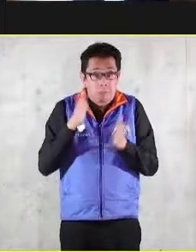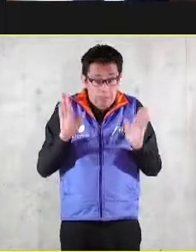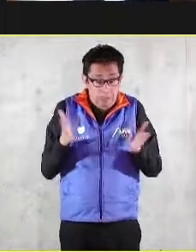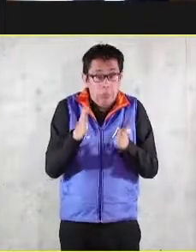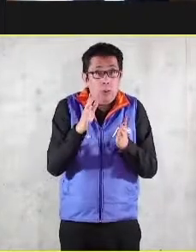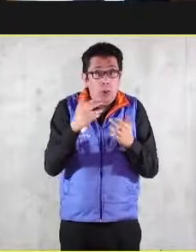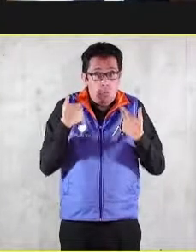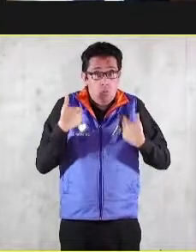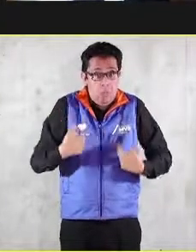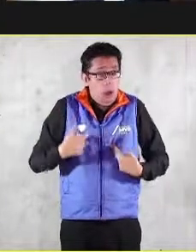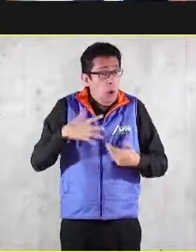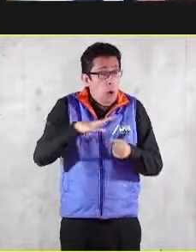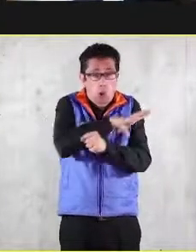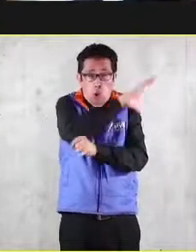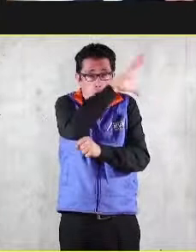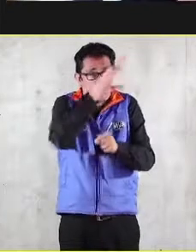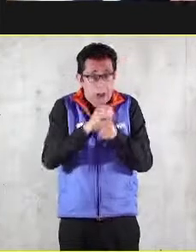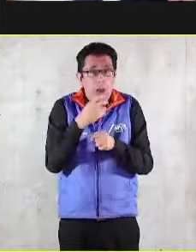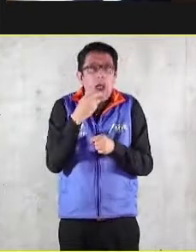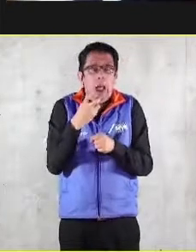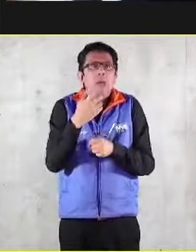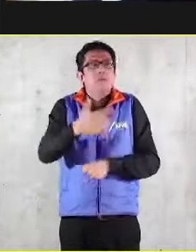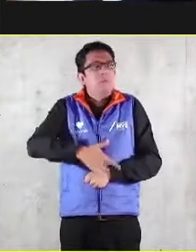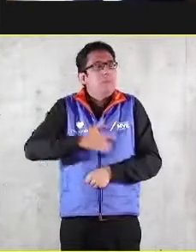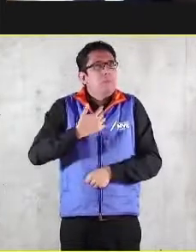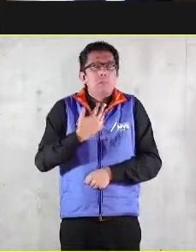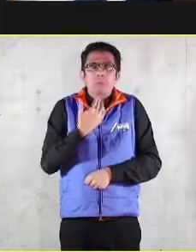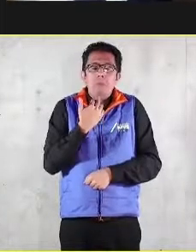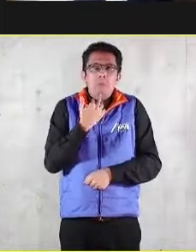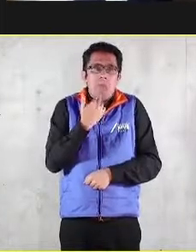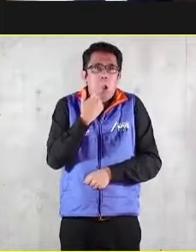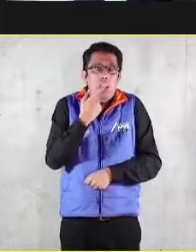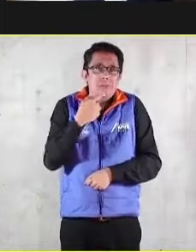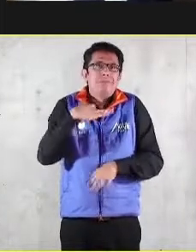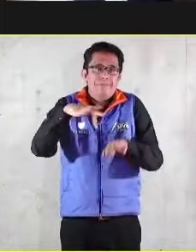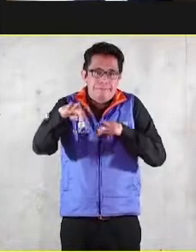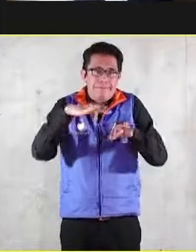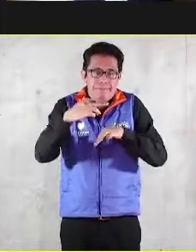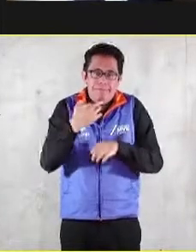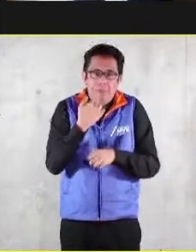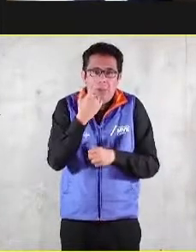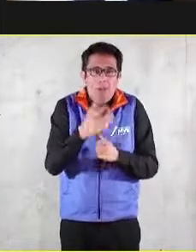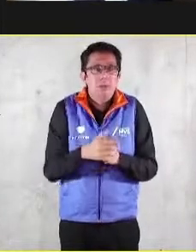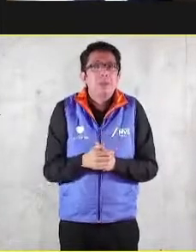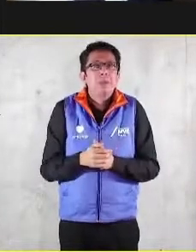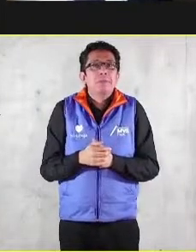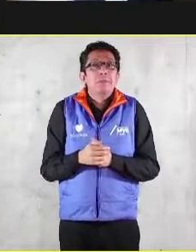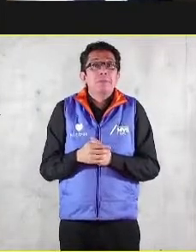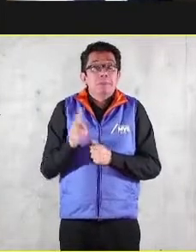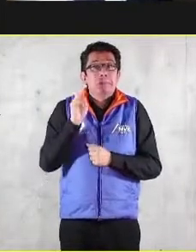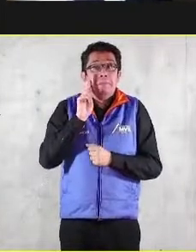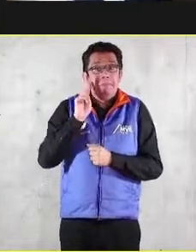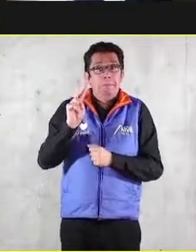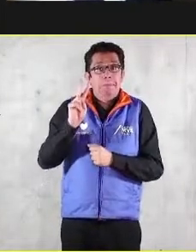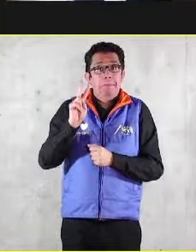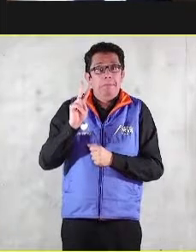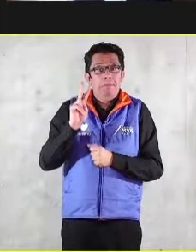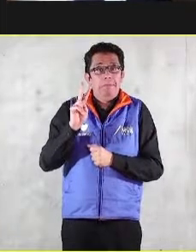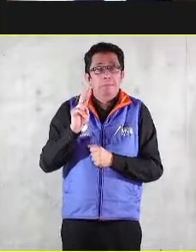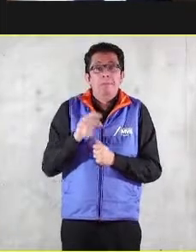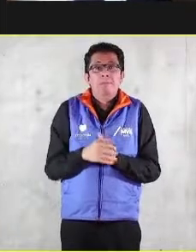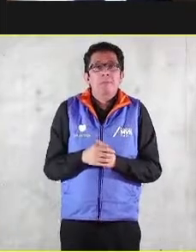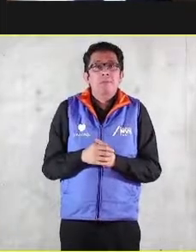tanto más productivo entonces se diseña en el modelo en la forma que ustedes acaban de ver de abajo para arriba y se